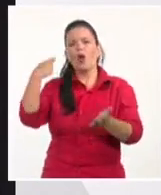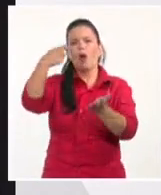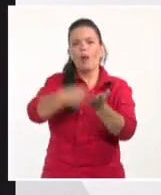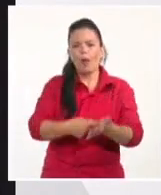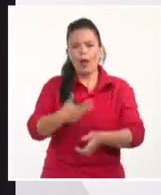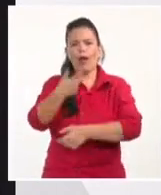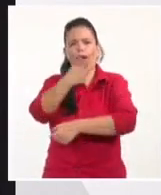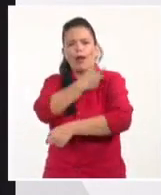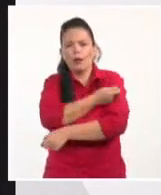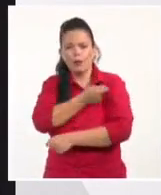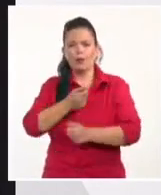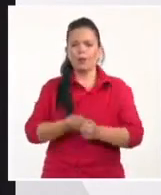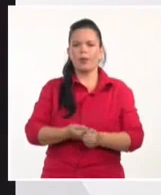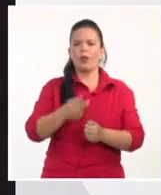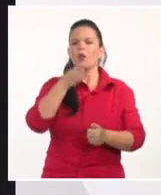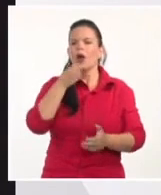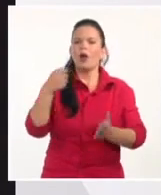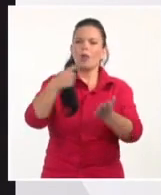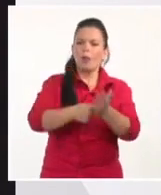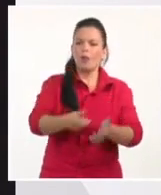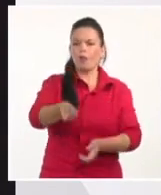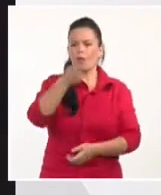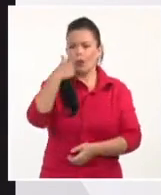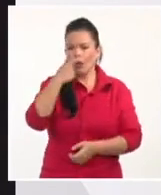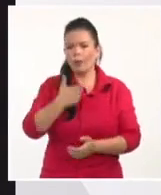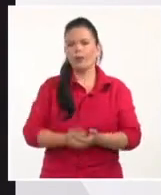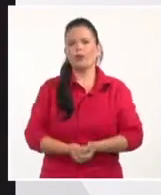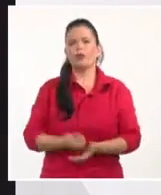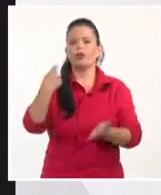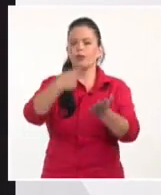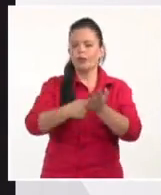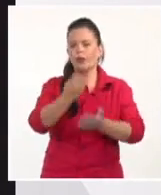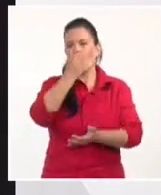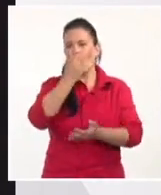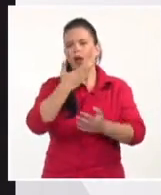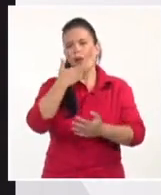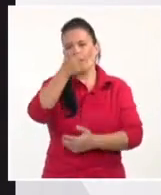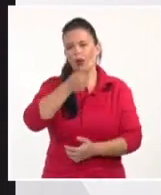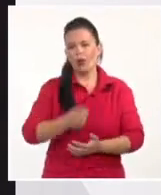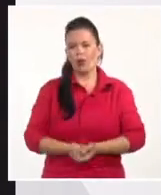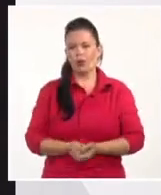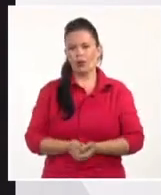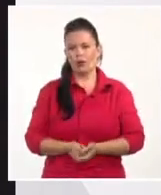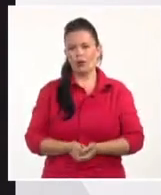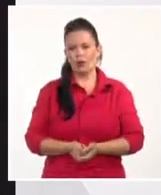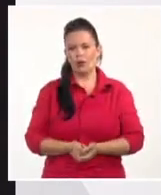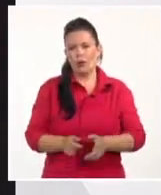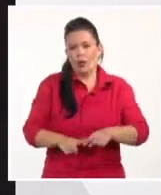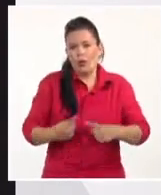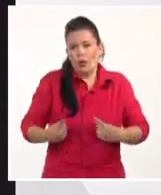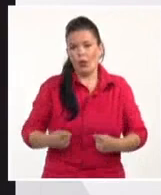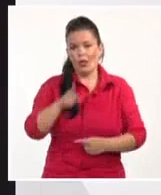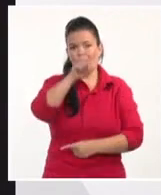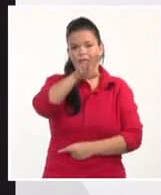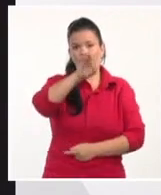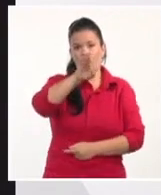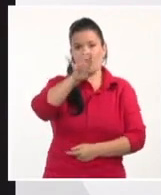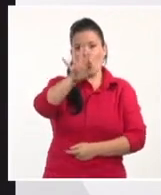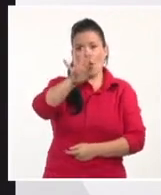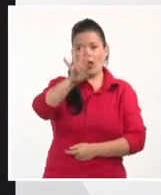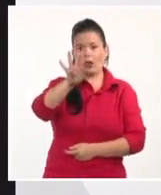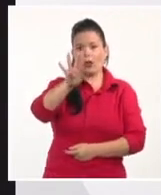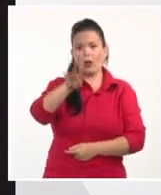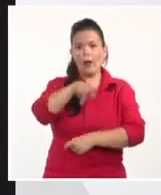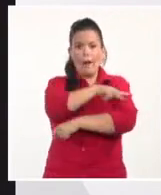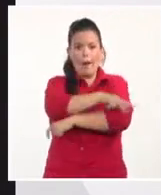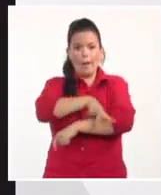recientemente se votó en la A1 con 184 países a favor de eliminar el bloqueo y solo dos países a favor de mantenerlo, ¿no?, Estados Unidos e Israel. Yo